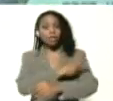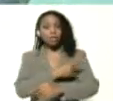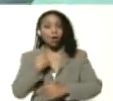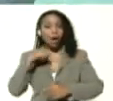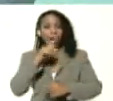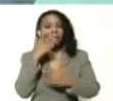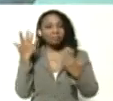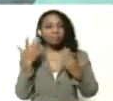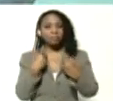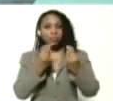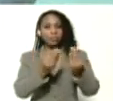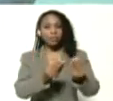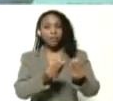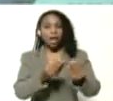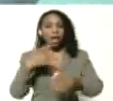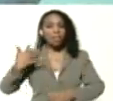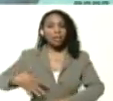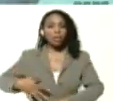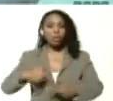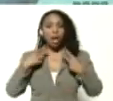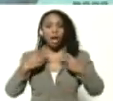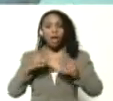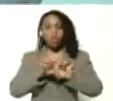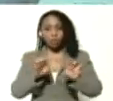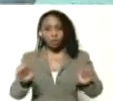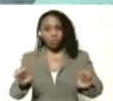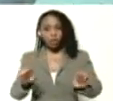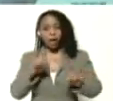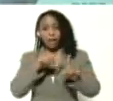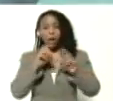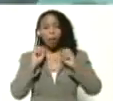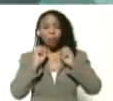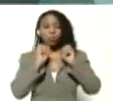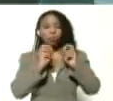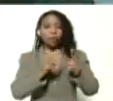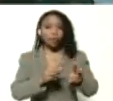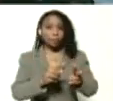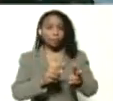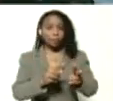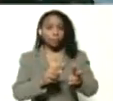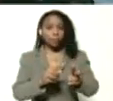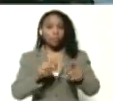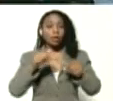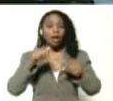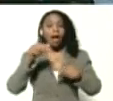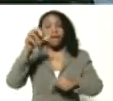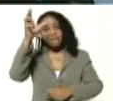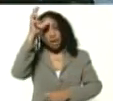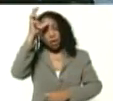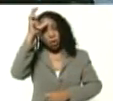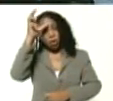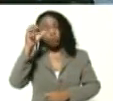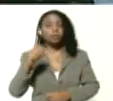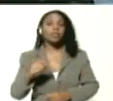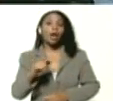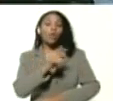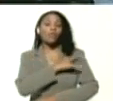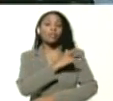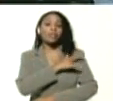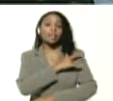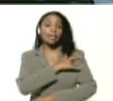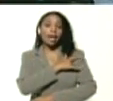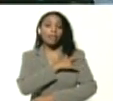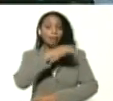garantía de lo que es los derechos a la educación. En esta oportunidad estamos en Falcón, siendo la Universidad Francisco de Miranda